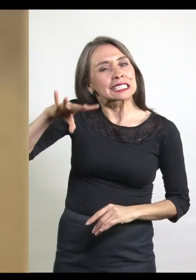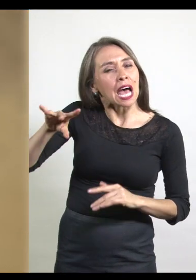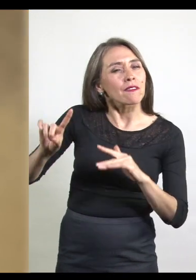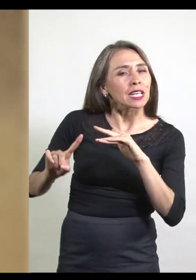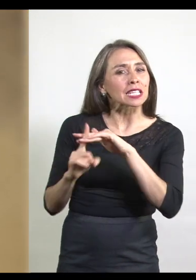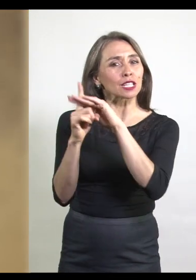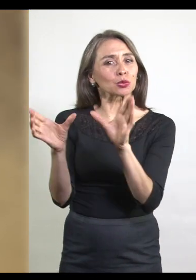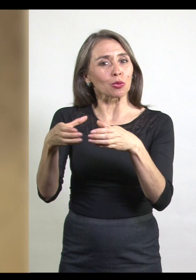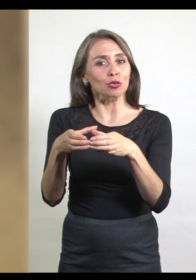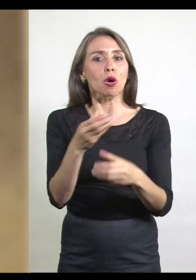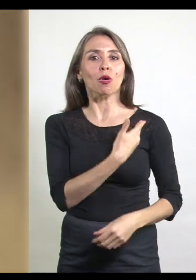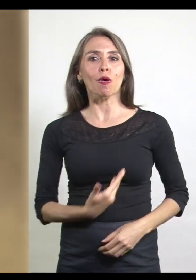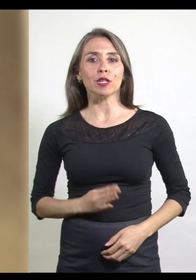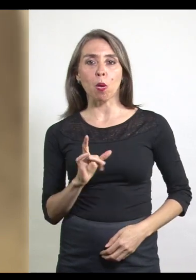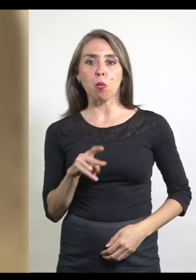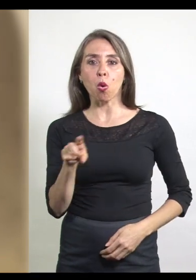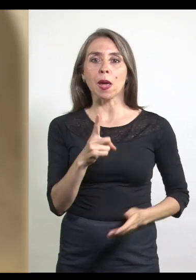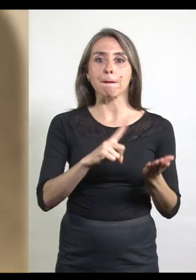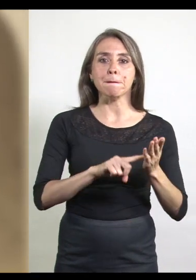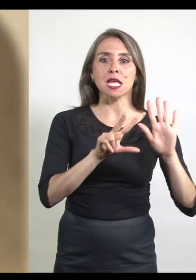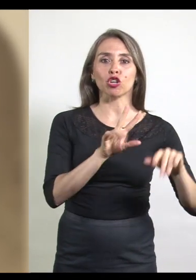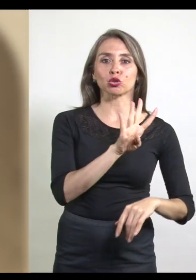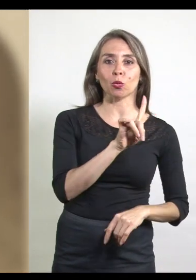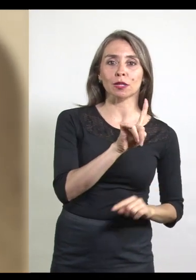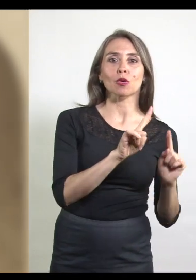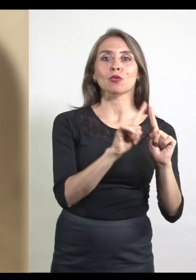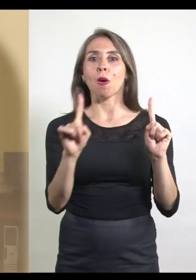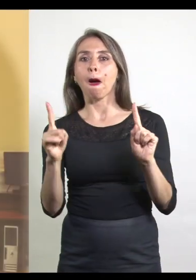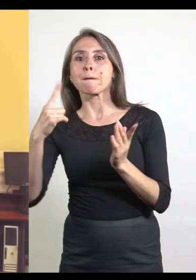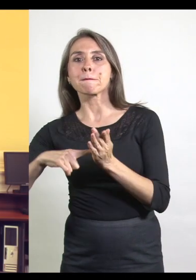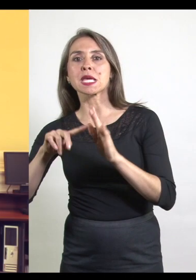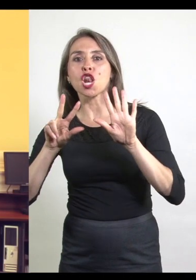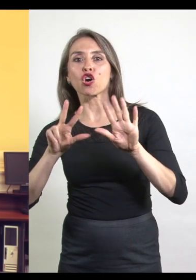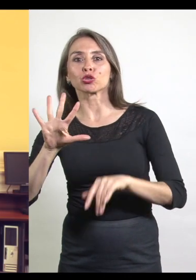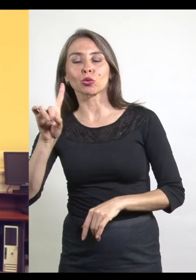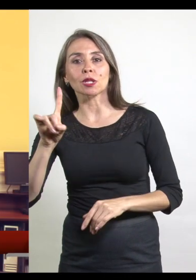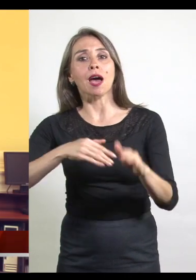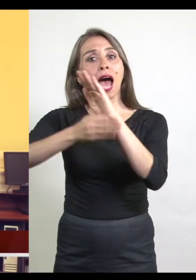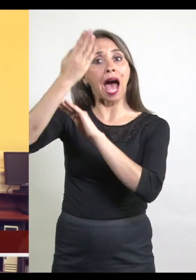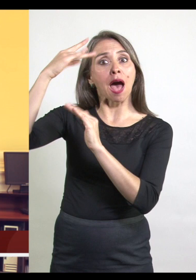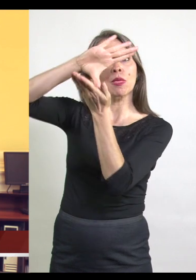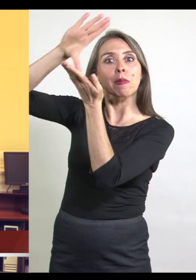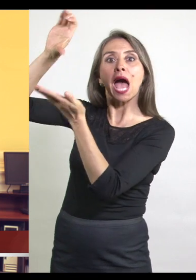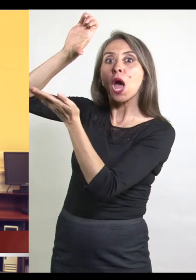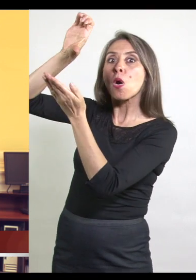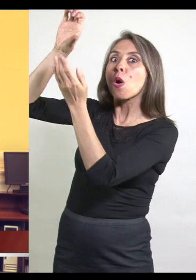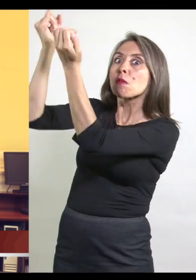que se formó durante el gobierno de Manuel Búnez entre los años 1841 y 1851. En aquel tiempo, desde Europa, llegaban